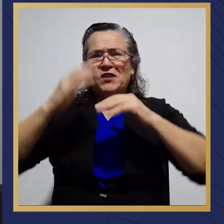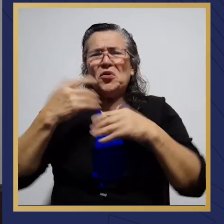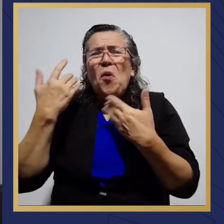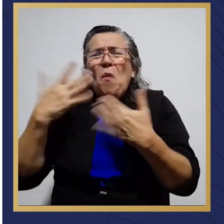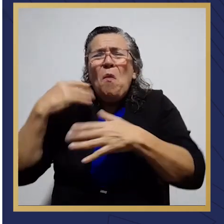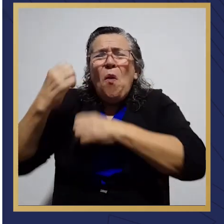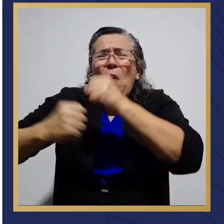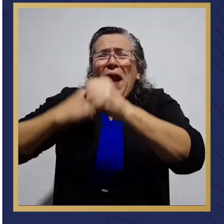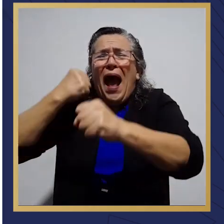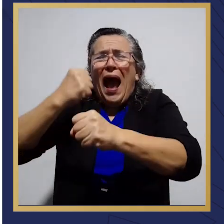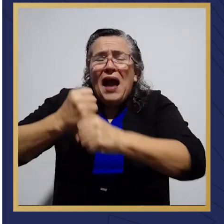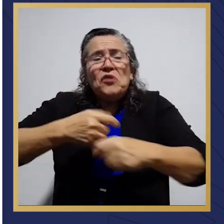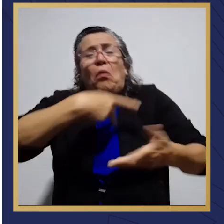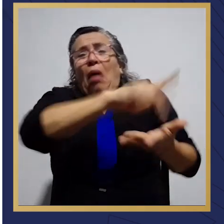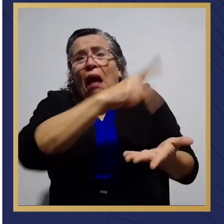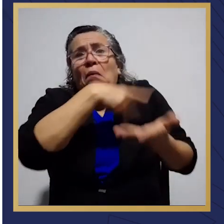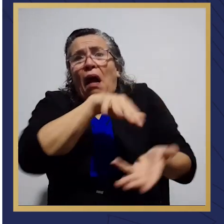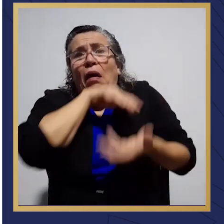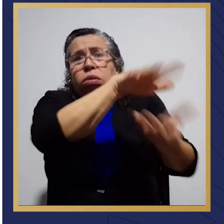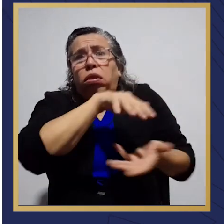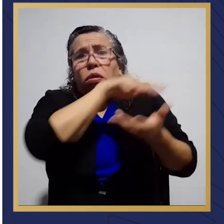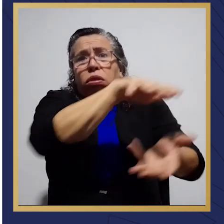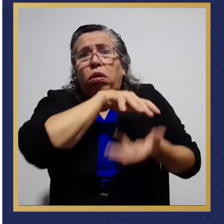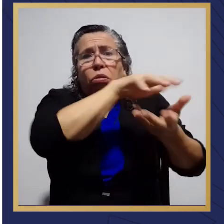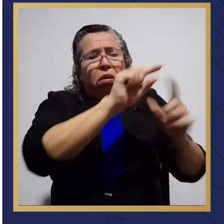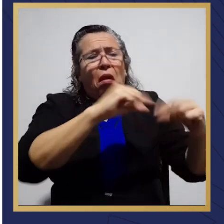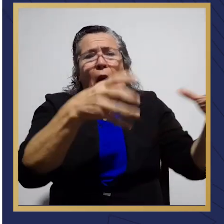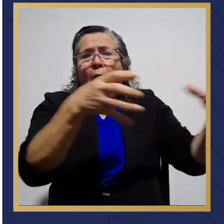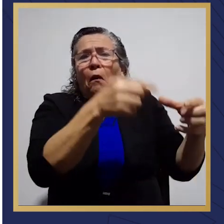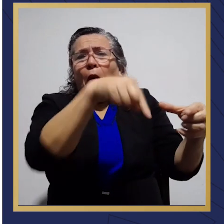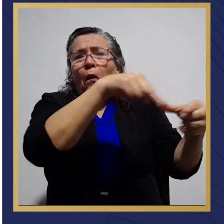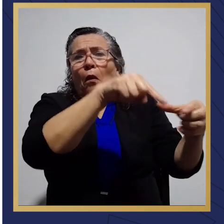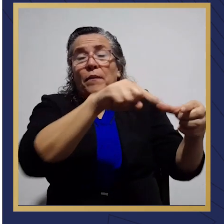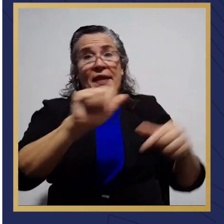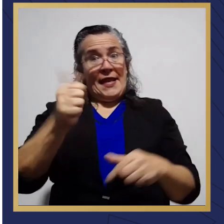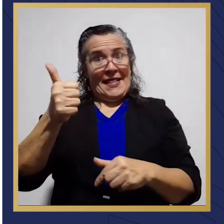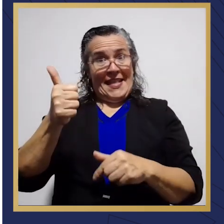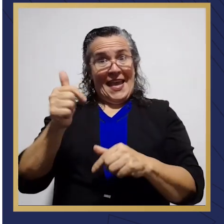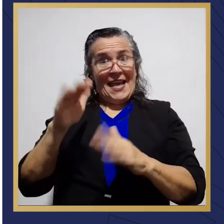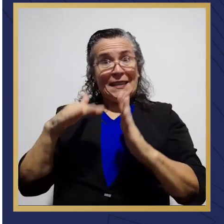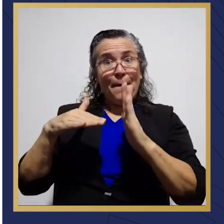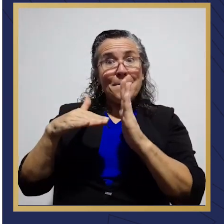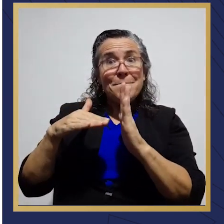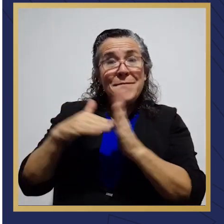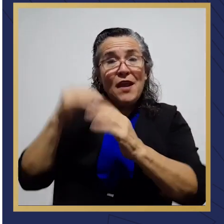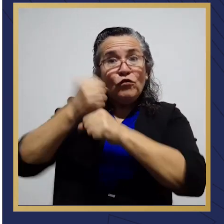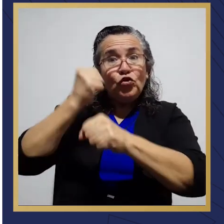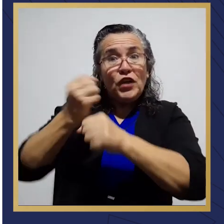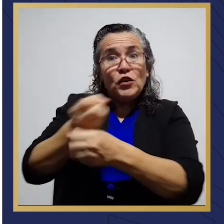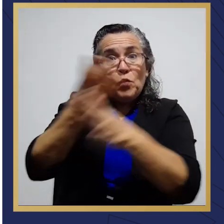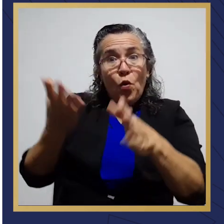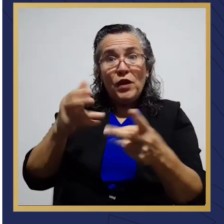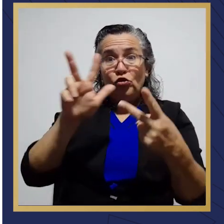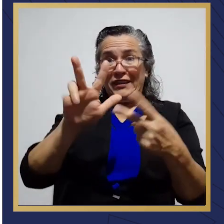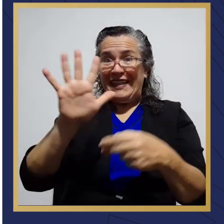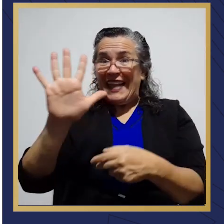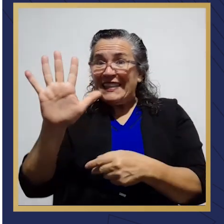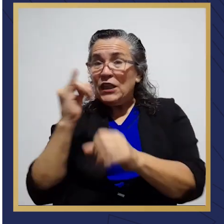por décadas hemos arrendado. Más de 10 mil funcionarios públicos y 35